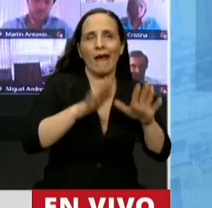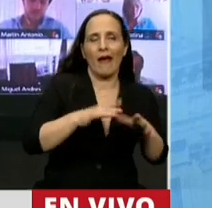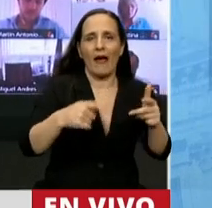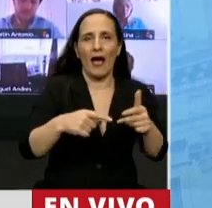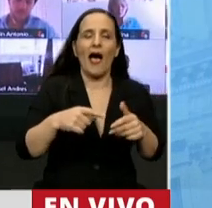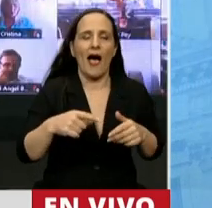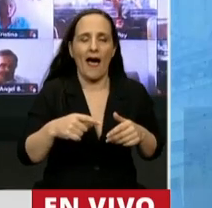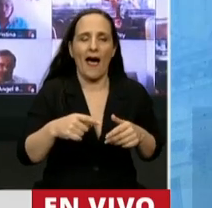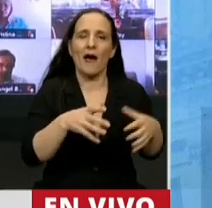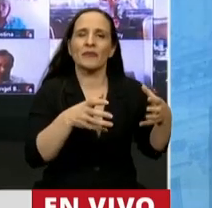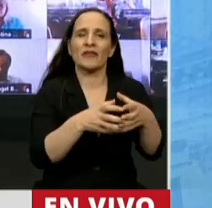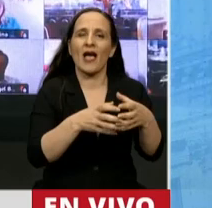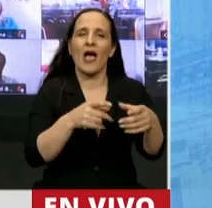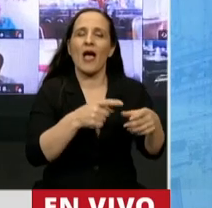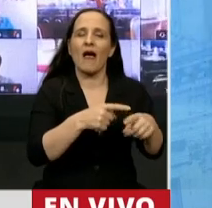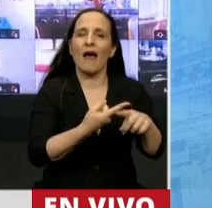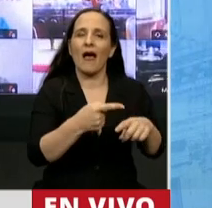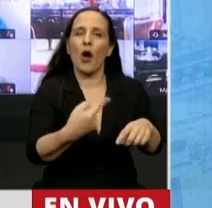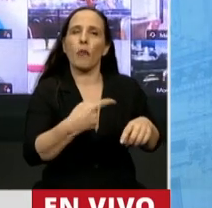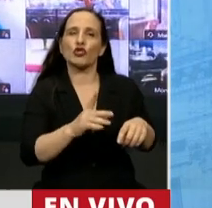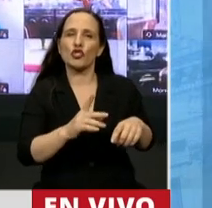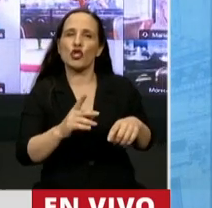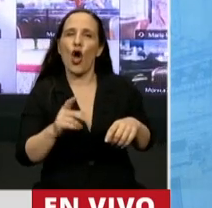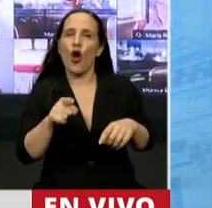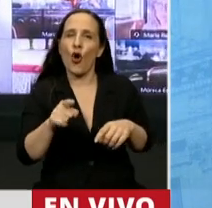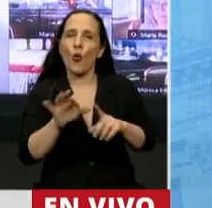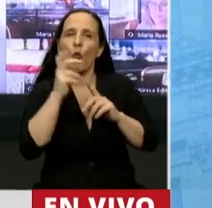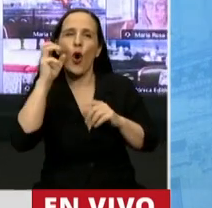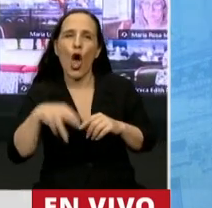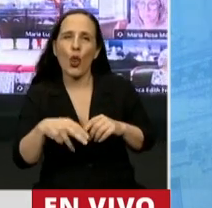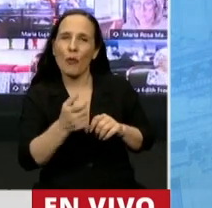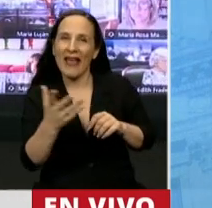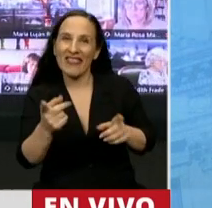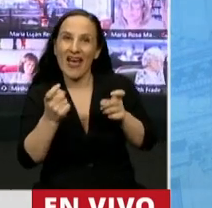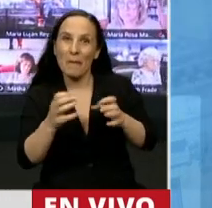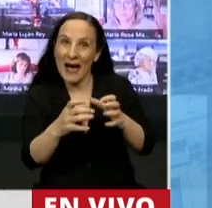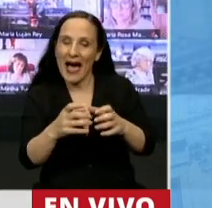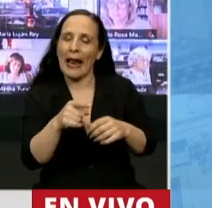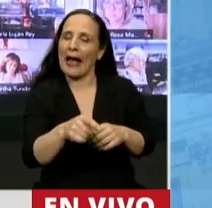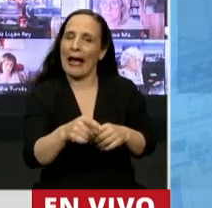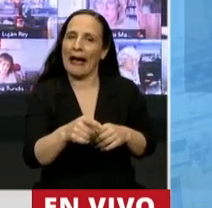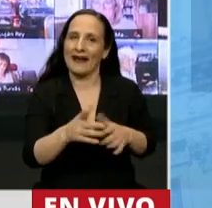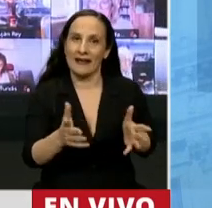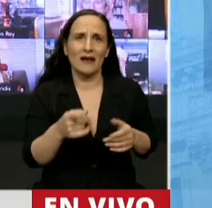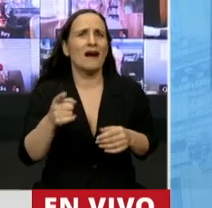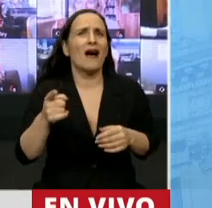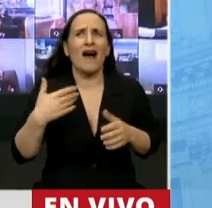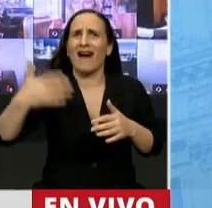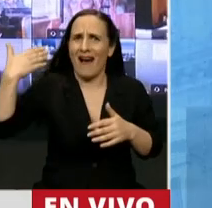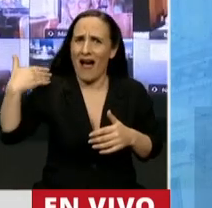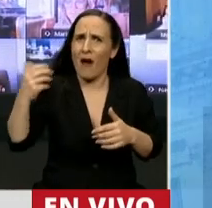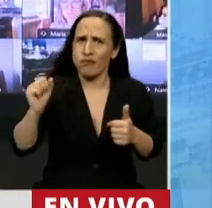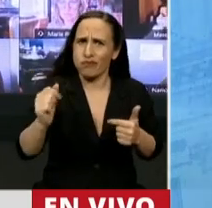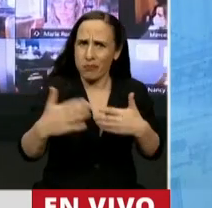quitarle a la oposición la herramienta de negar el quórum, una herramienta legítima de la que han gozado todas las oposiciones.